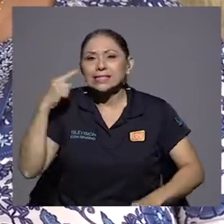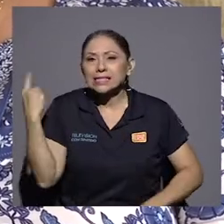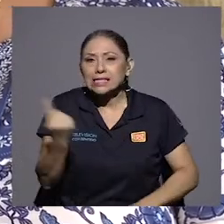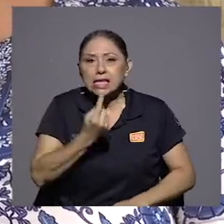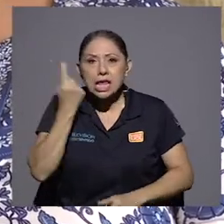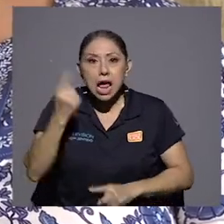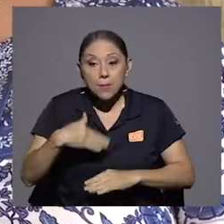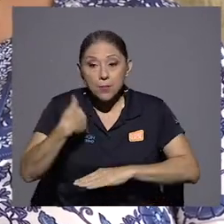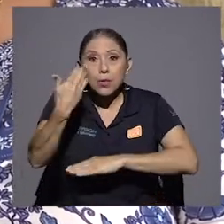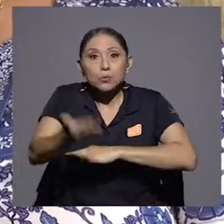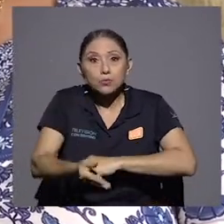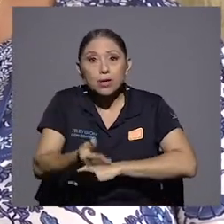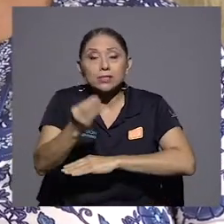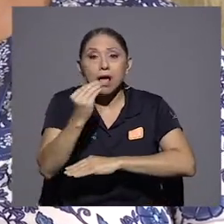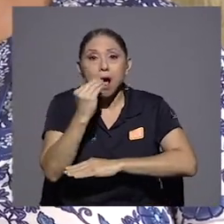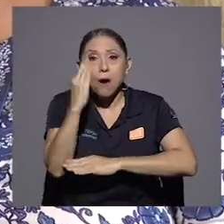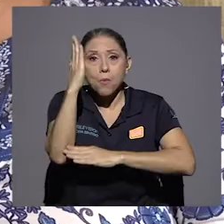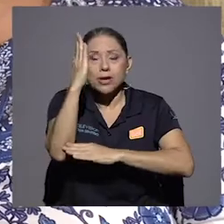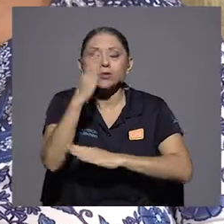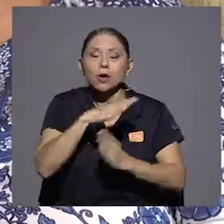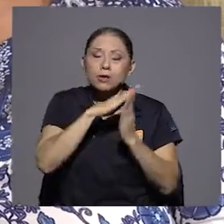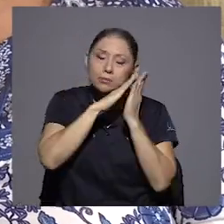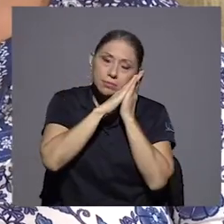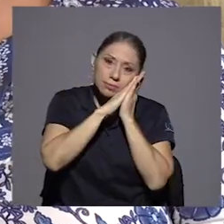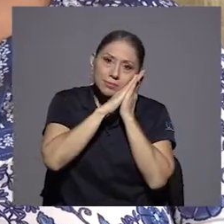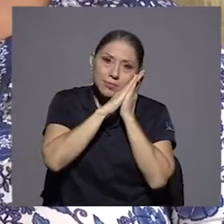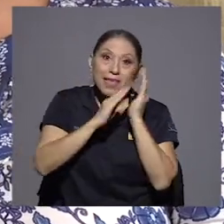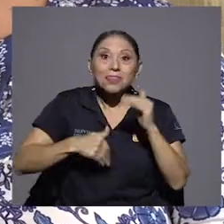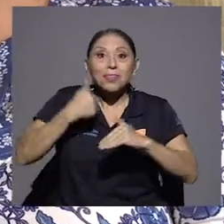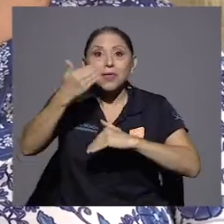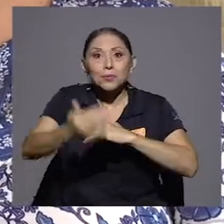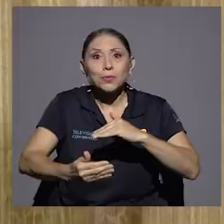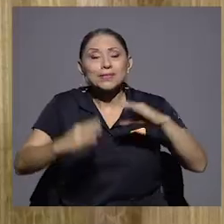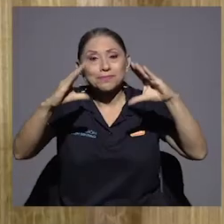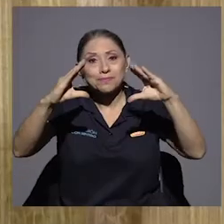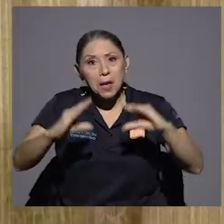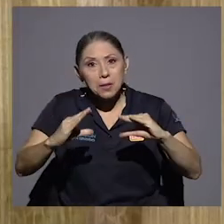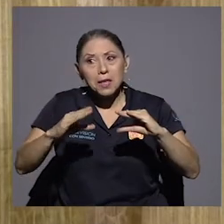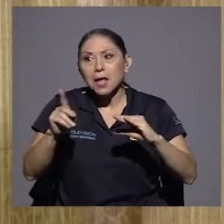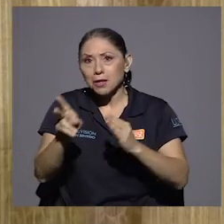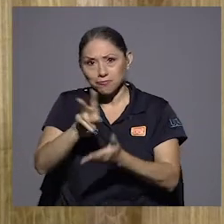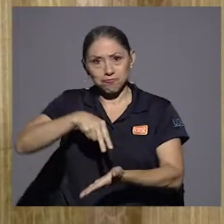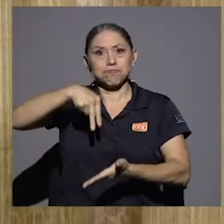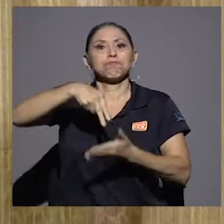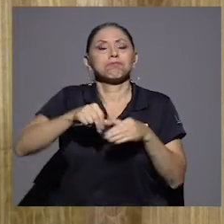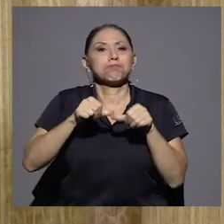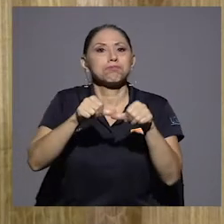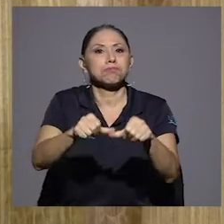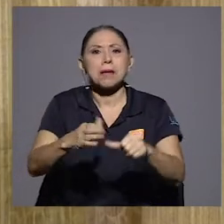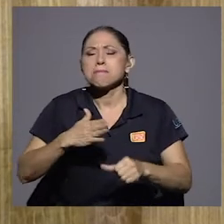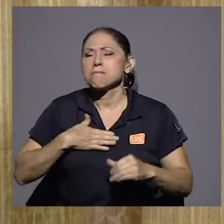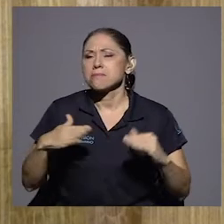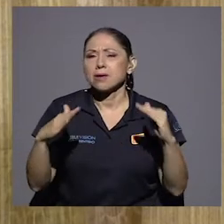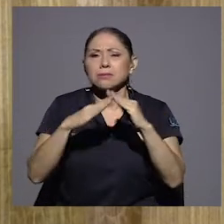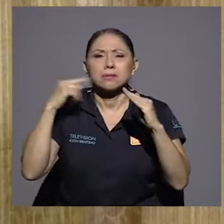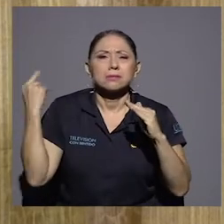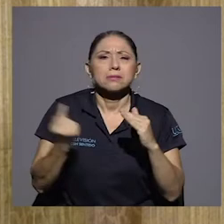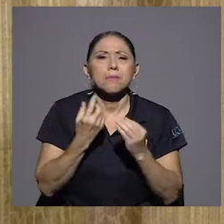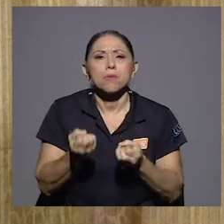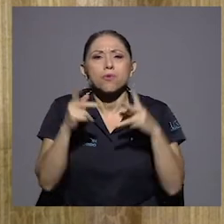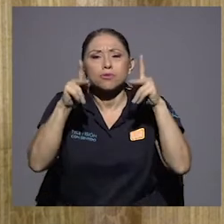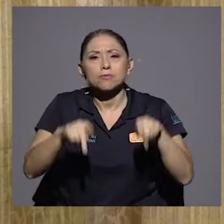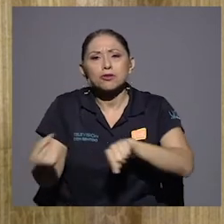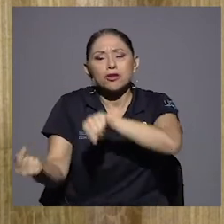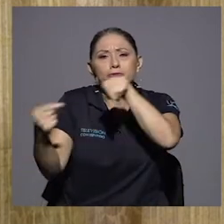Y ya se levantaba en la tarde a seguir. Porque mi casa siempre estaba llena de gente. A eso, ¿cómo se convivía con tanta gente en la